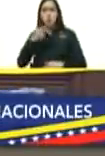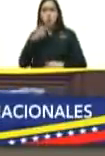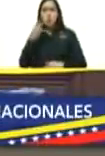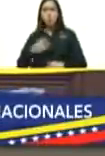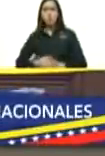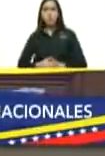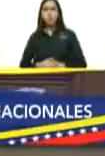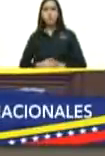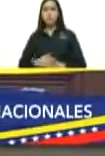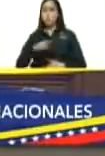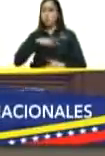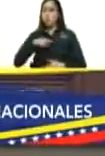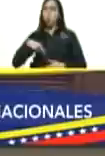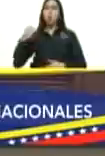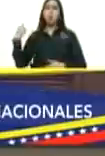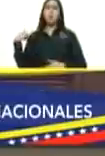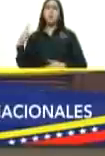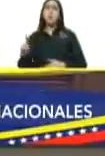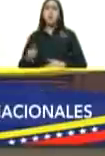hemos tenido